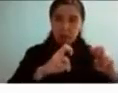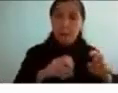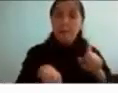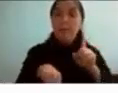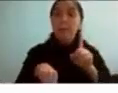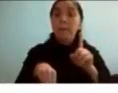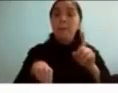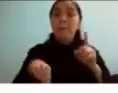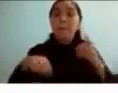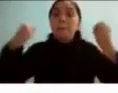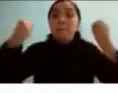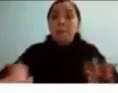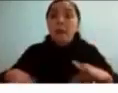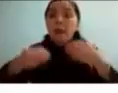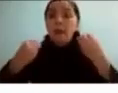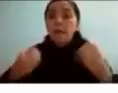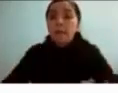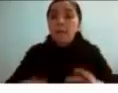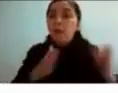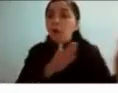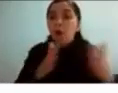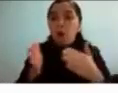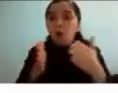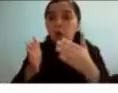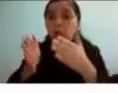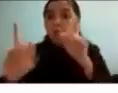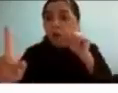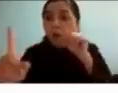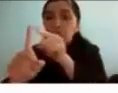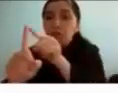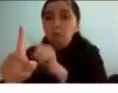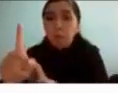la orientación hacia donde íbamos y